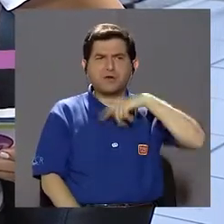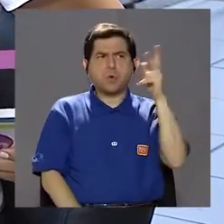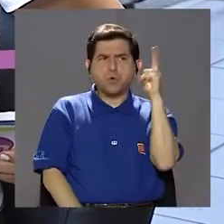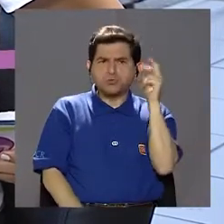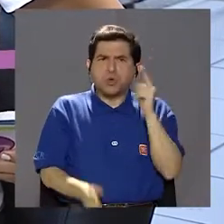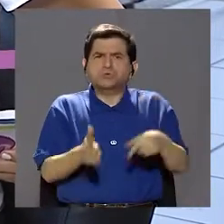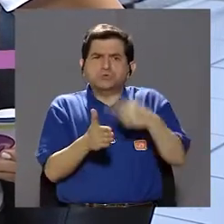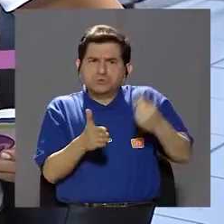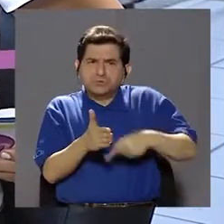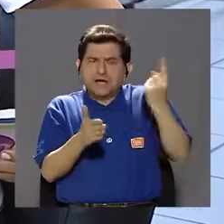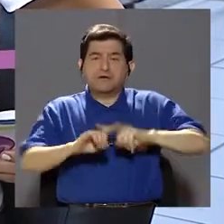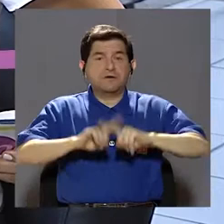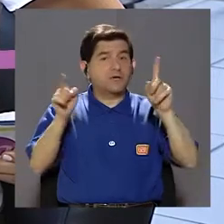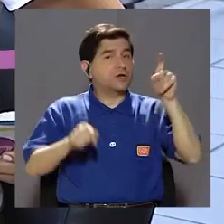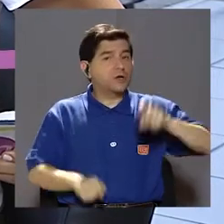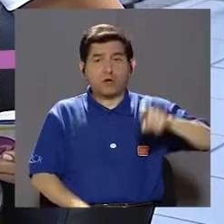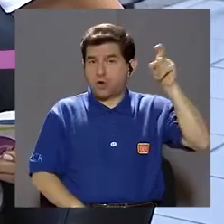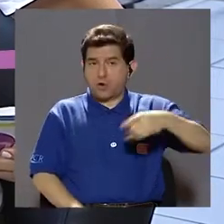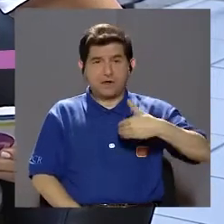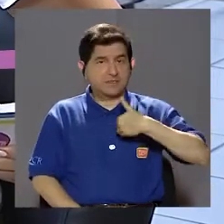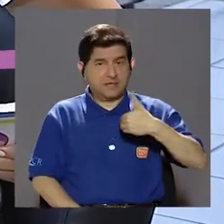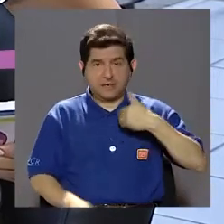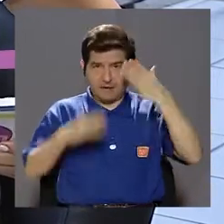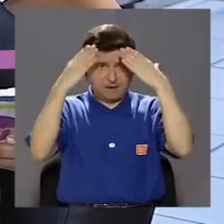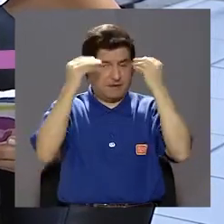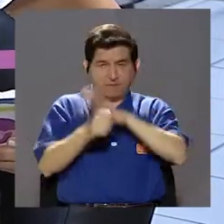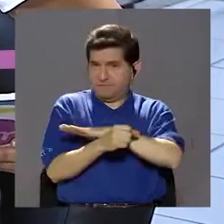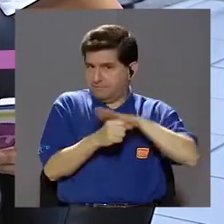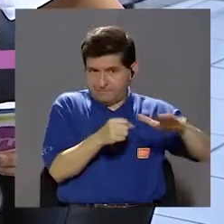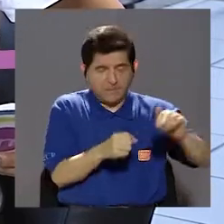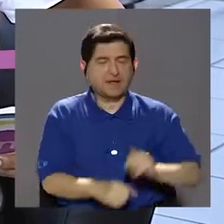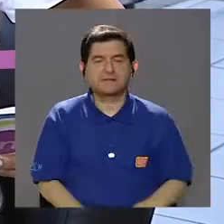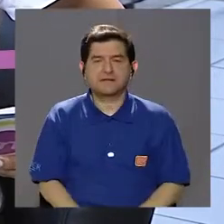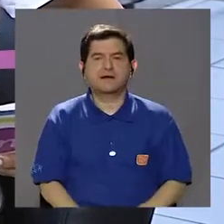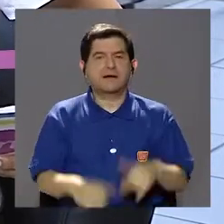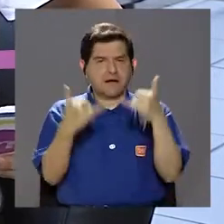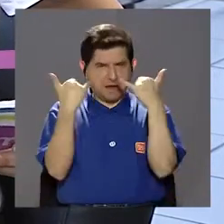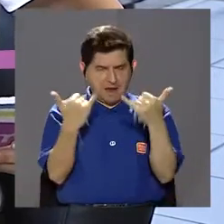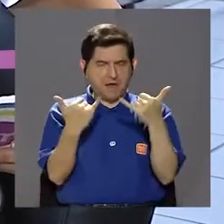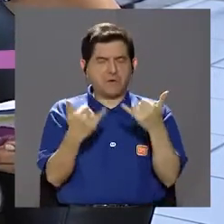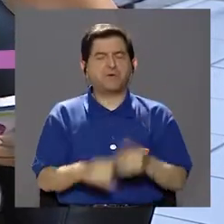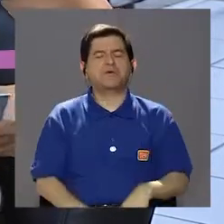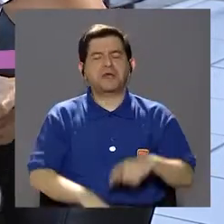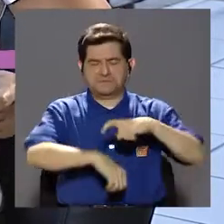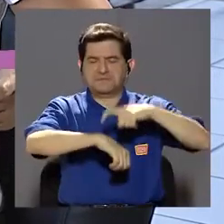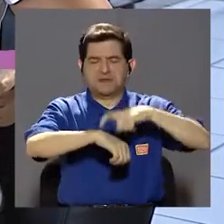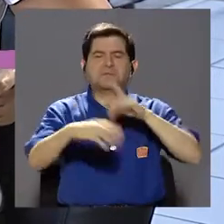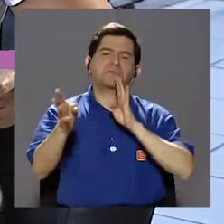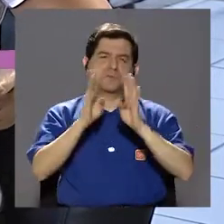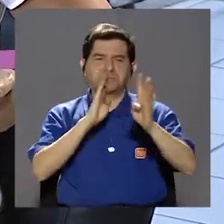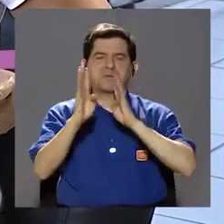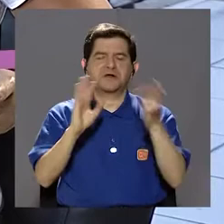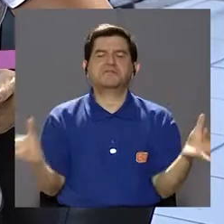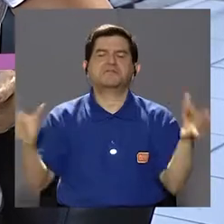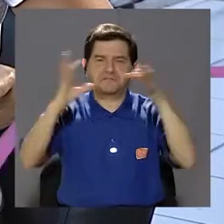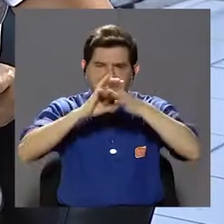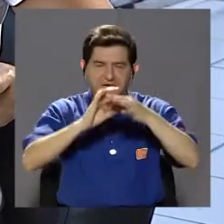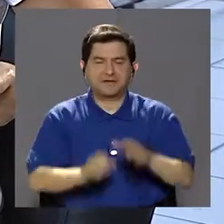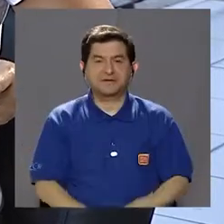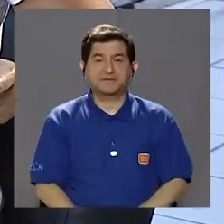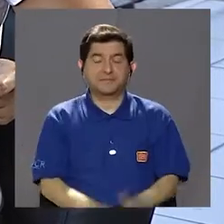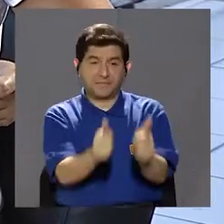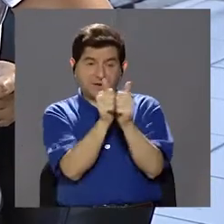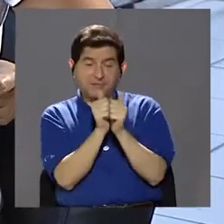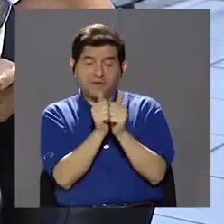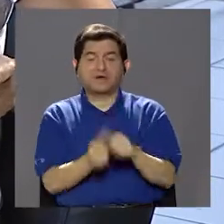escuchamos a veces, pero no necesariamente tenemos toda la información. Así que vamos a tener este ratito para conversar al